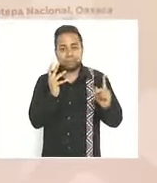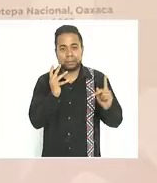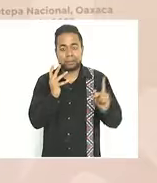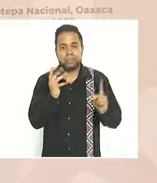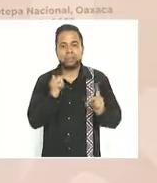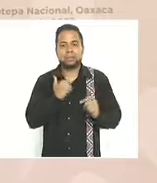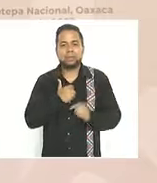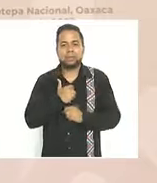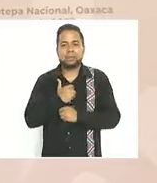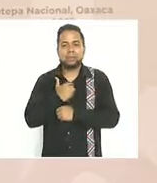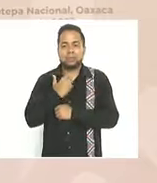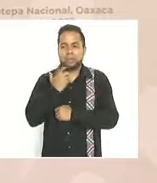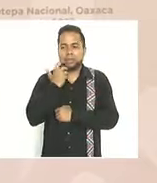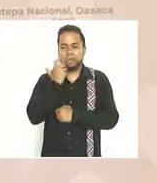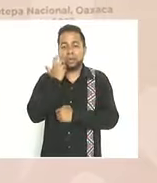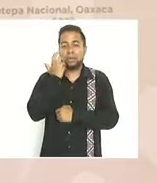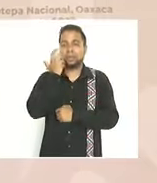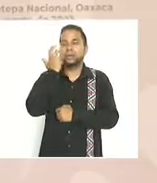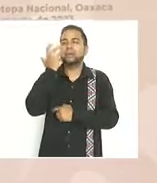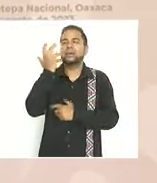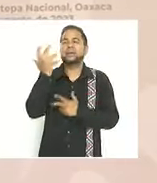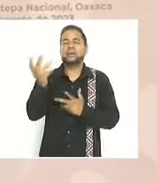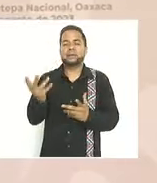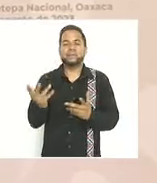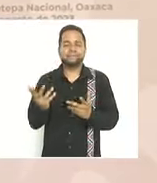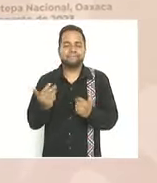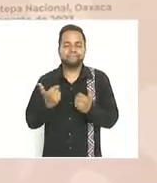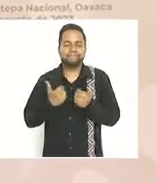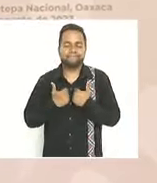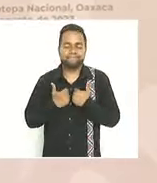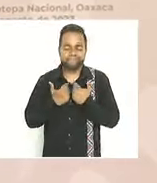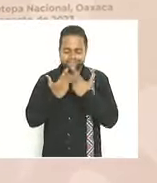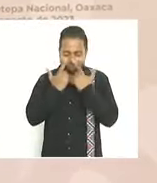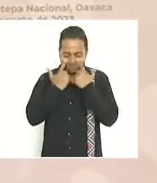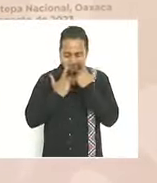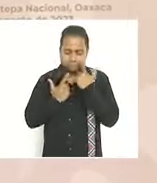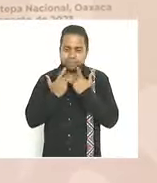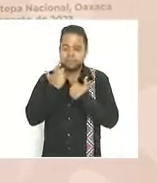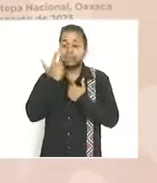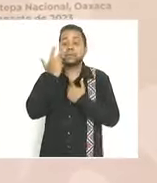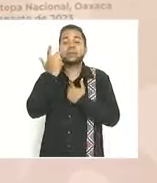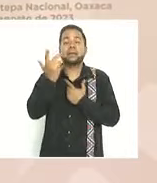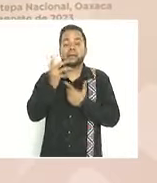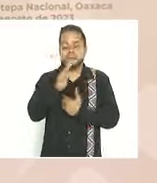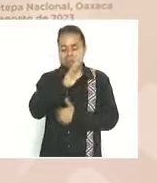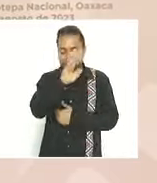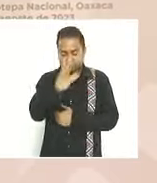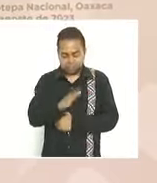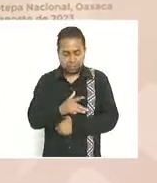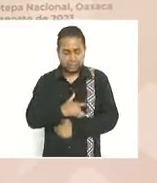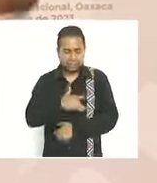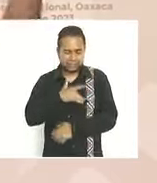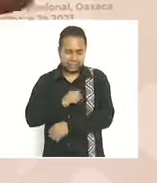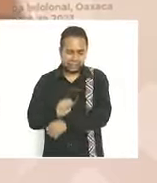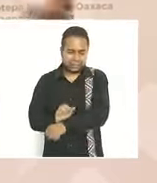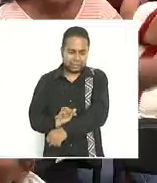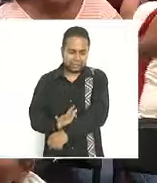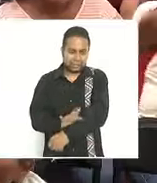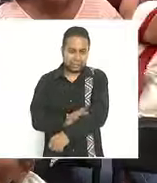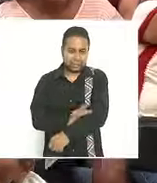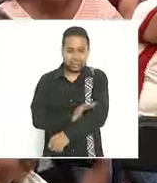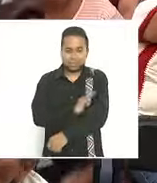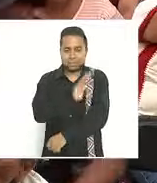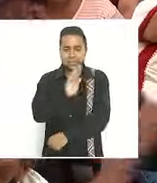¡Si quisiera llorar! ¡Quiziera morir de